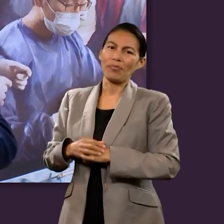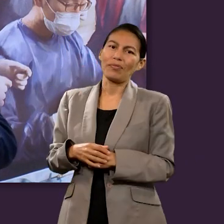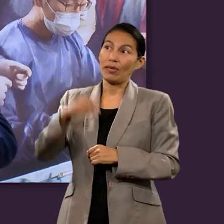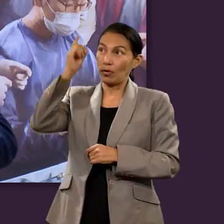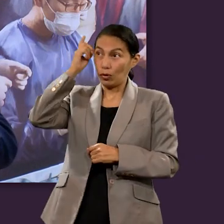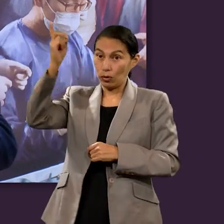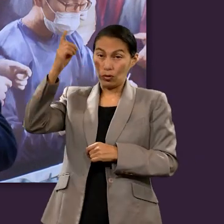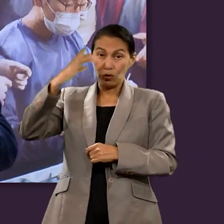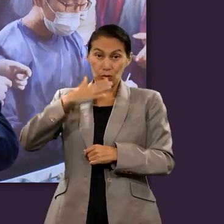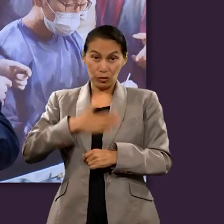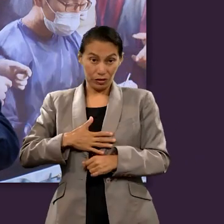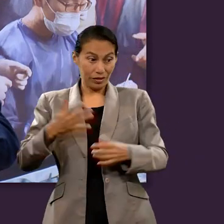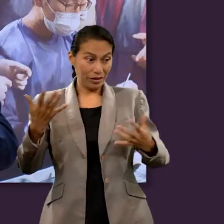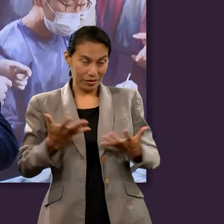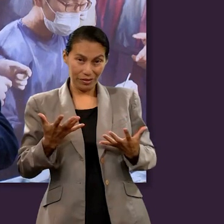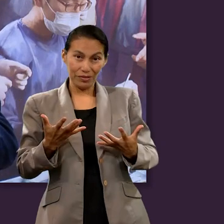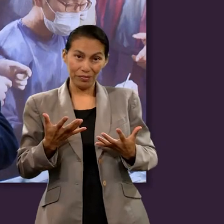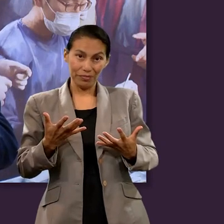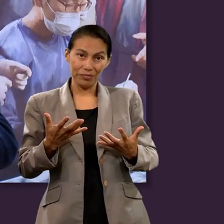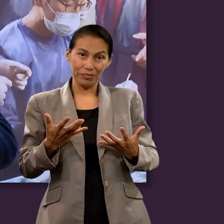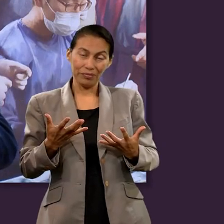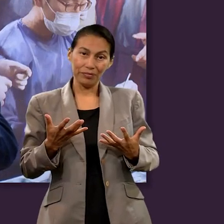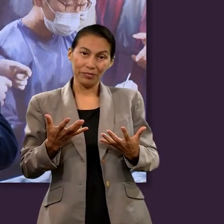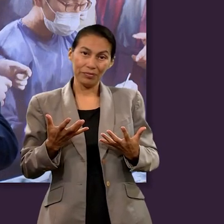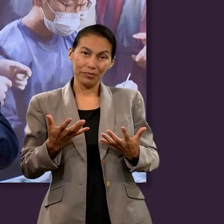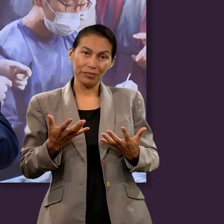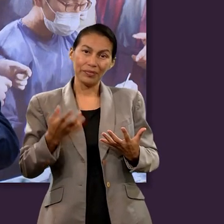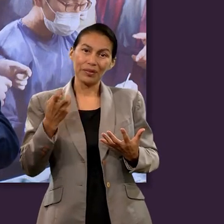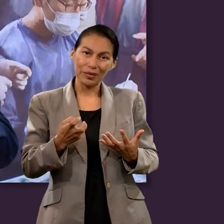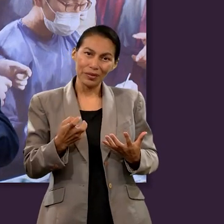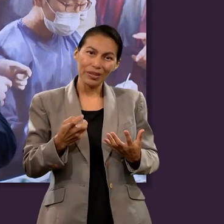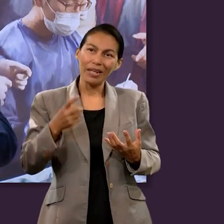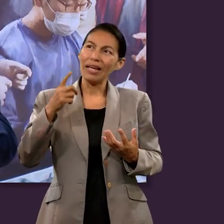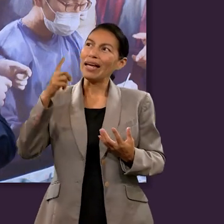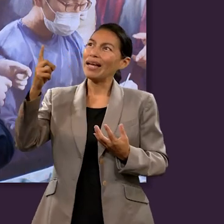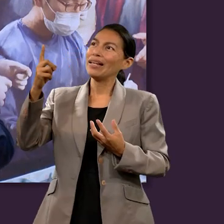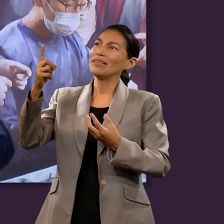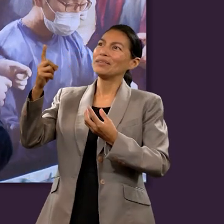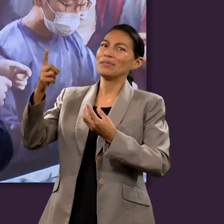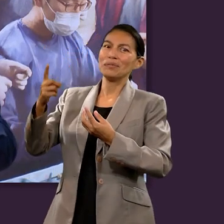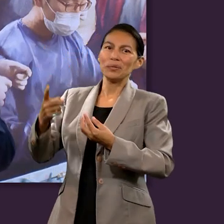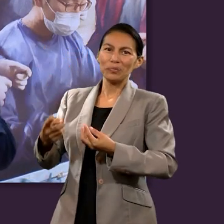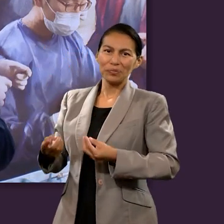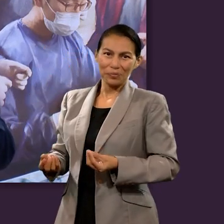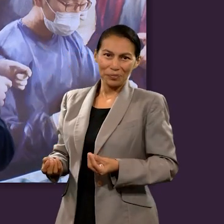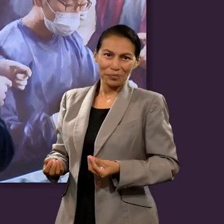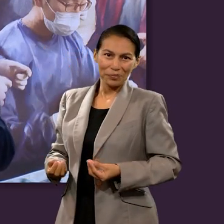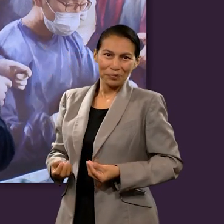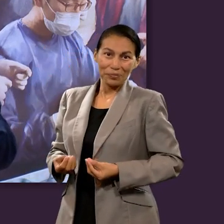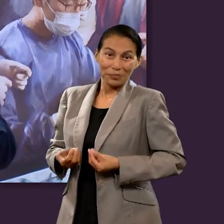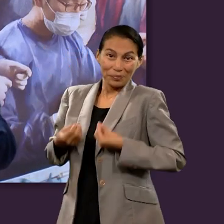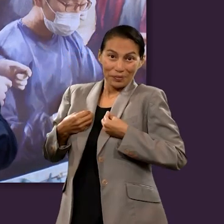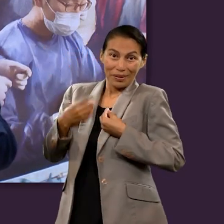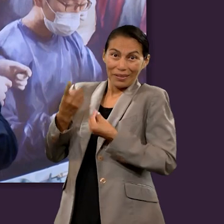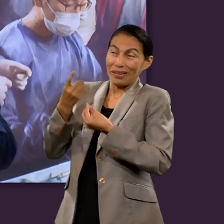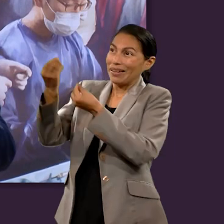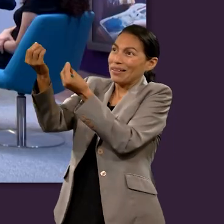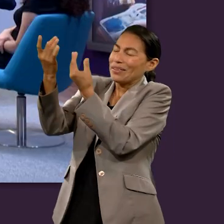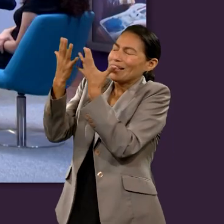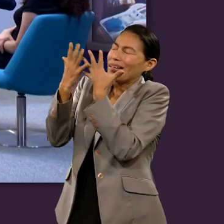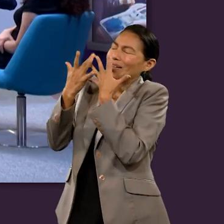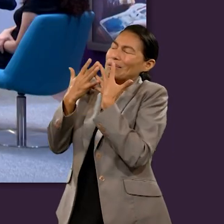y cuando Dios tome la justicia o ahora la toma en sus manos